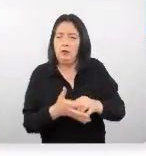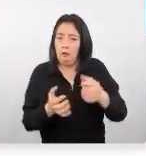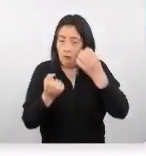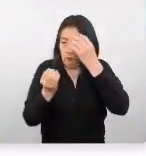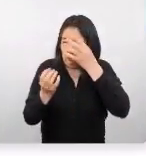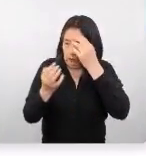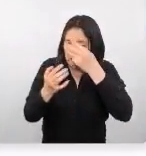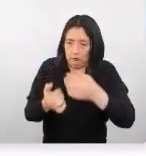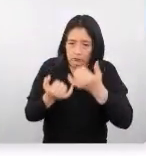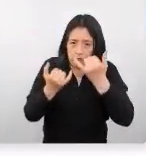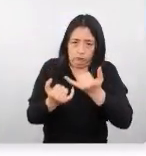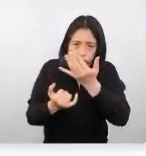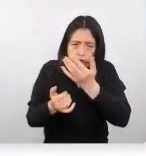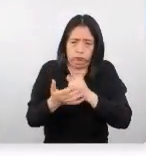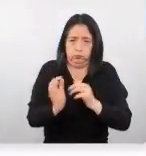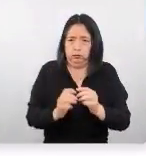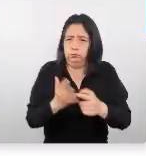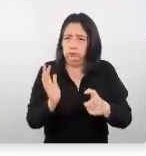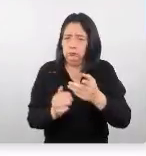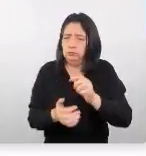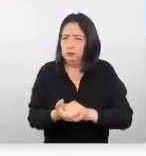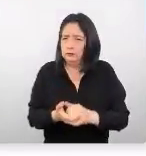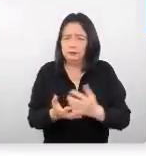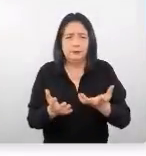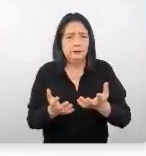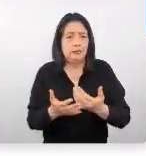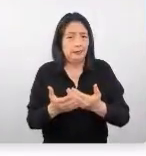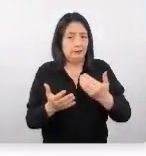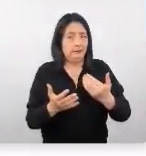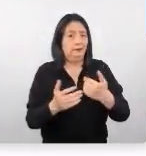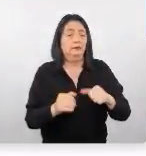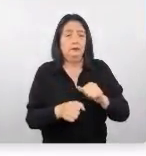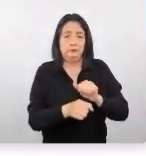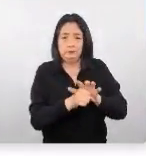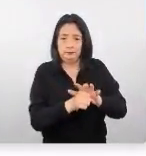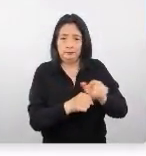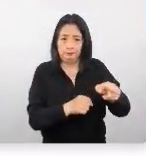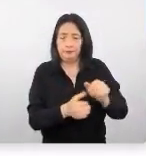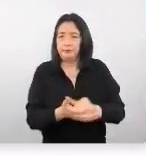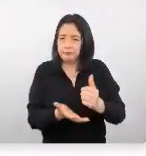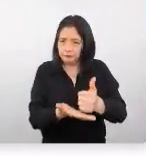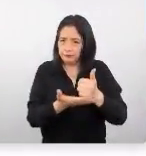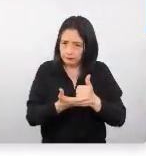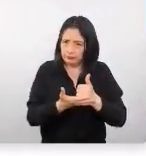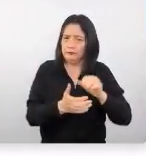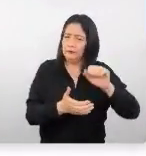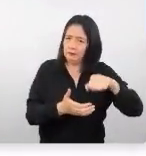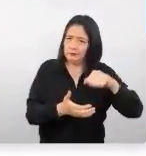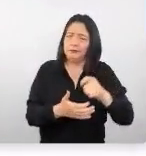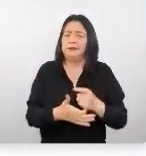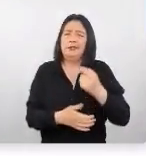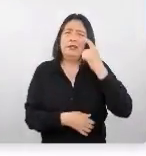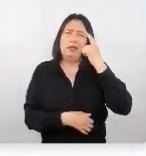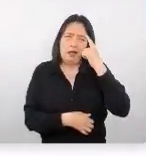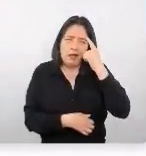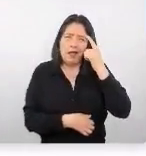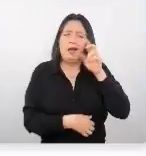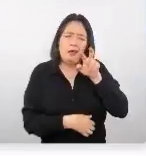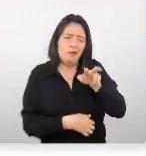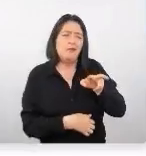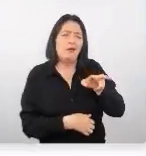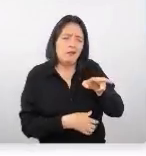que tenemos aquí es la información antes de la pandemia. Entonces, nos ayuda a tener un poco cuál es